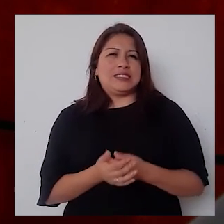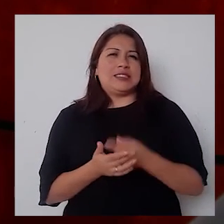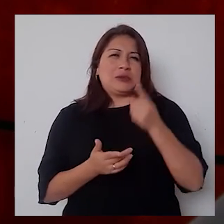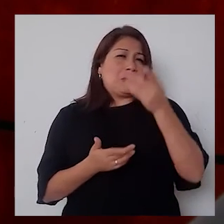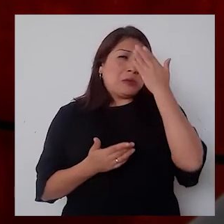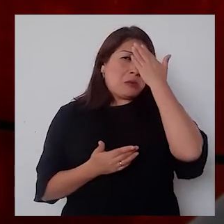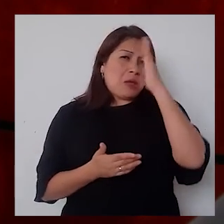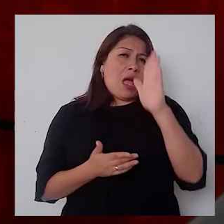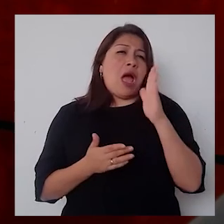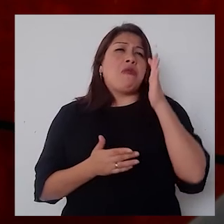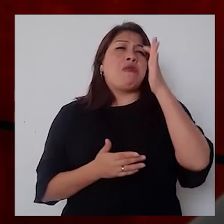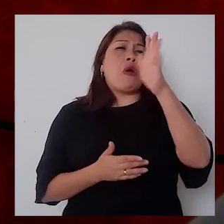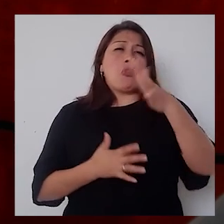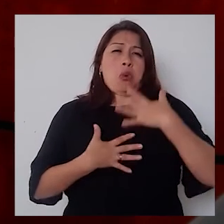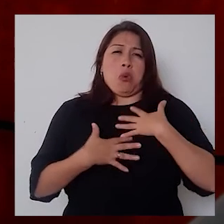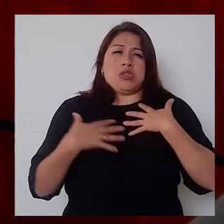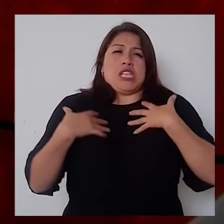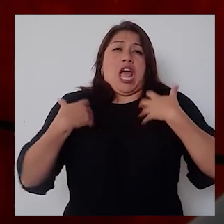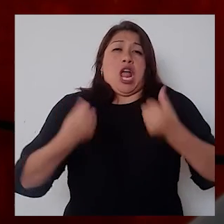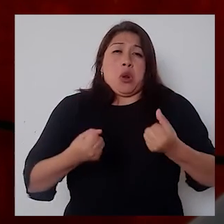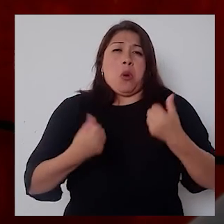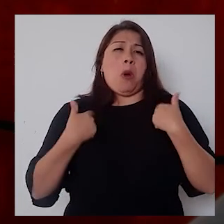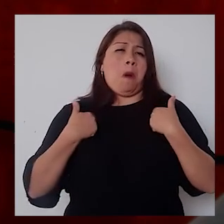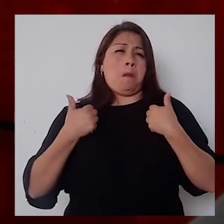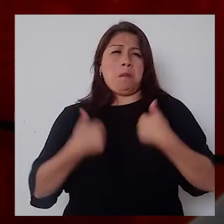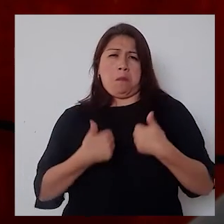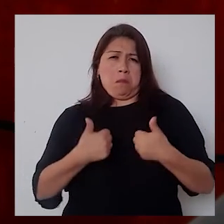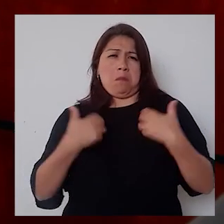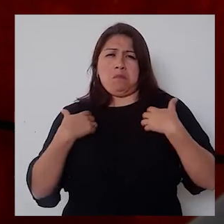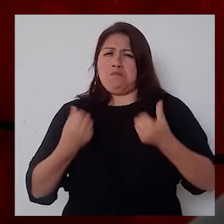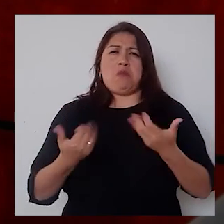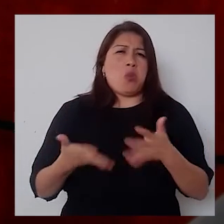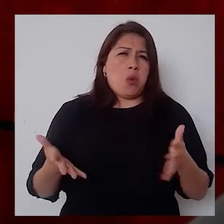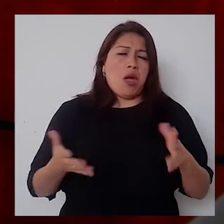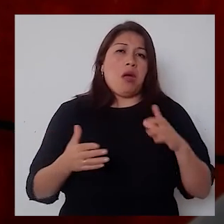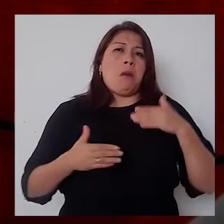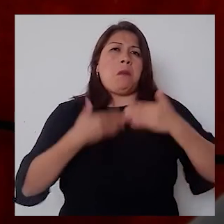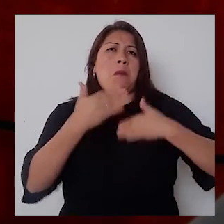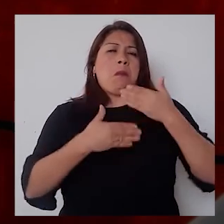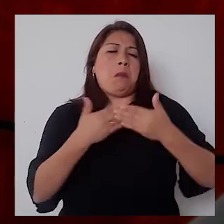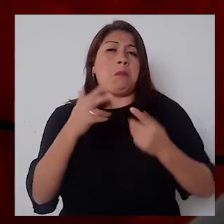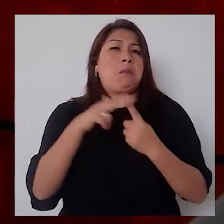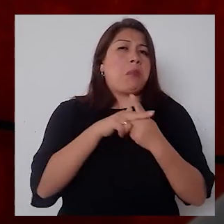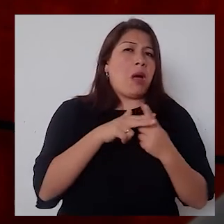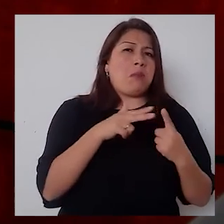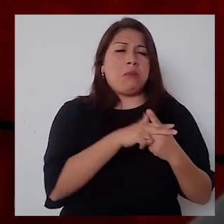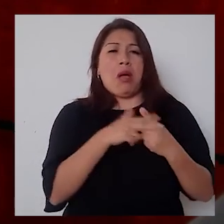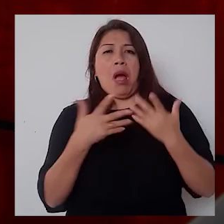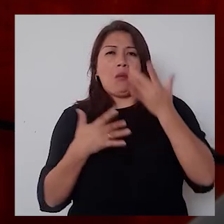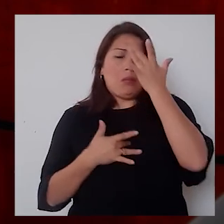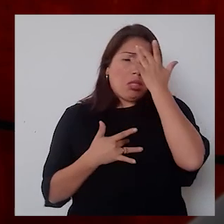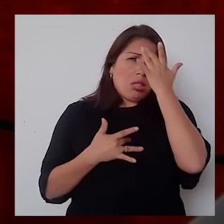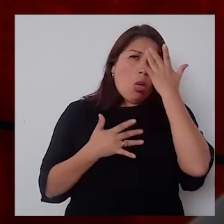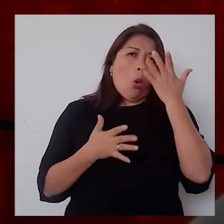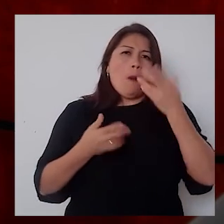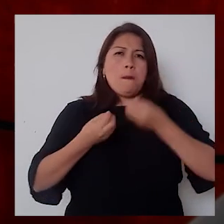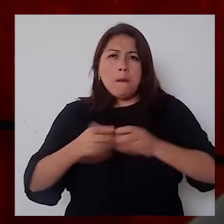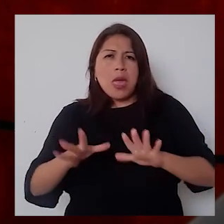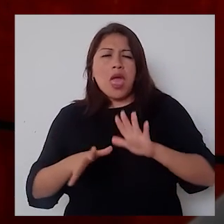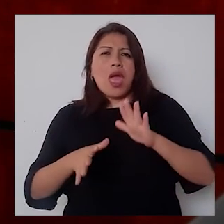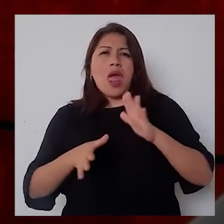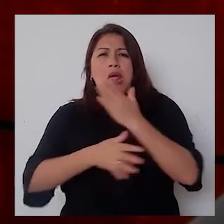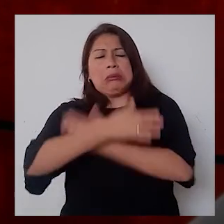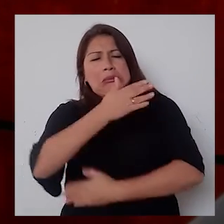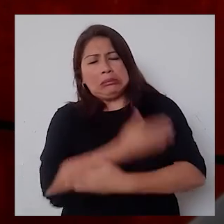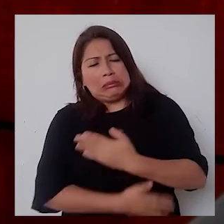afectar a nuestra salud y pasar de estar sano a pasar a tener una discapacidad física. Debemos